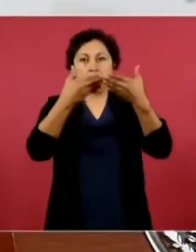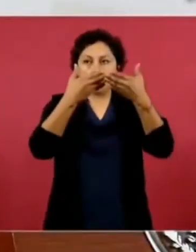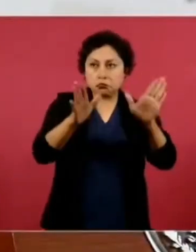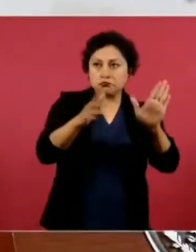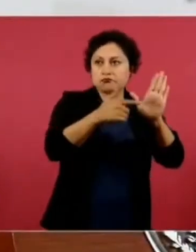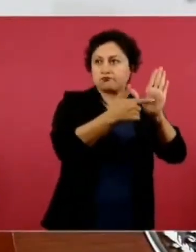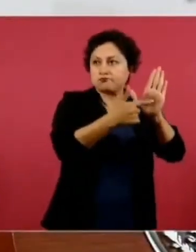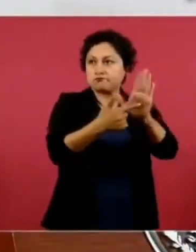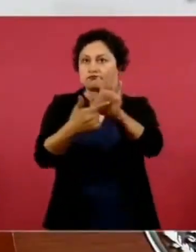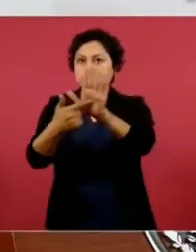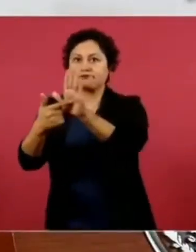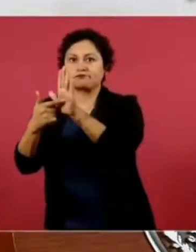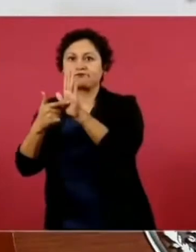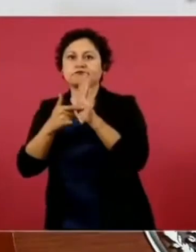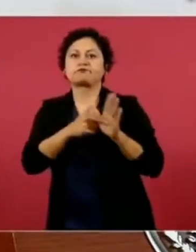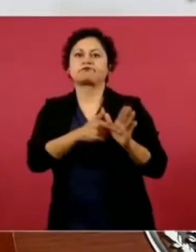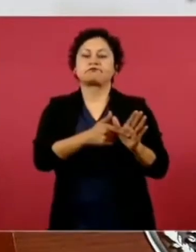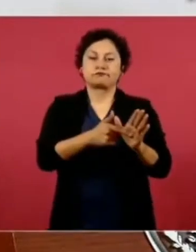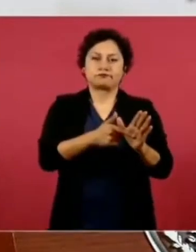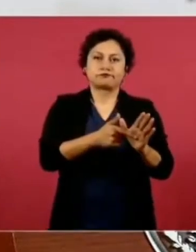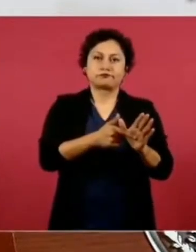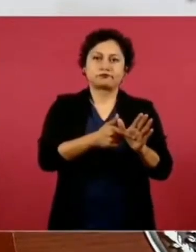no solo se mantendría,